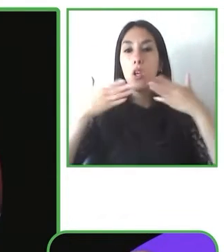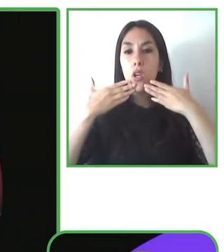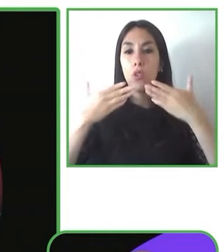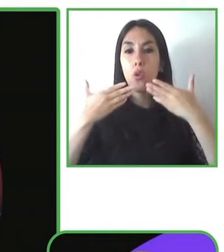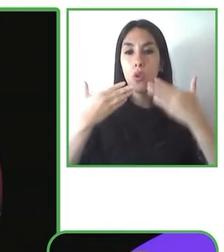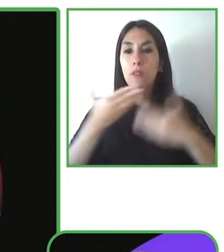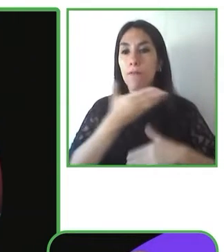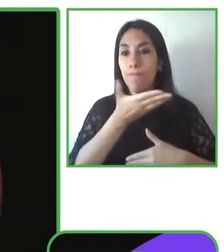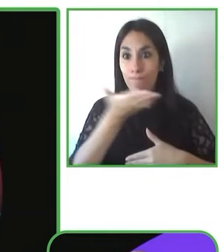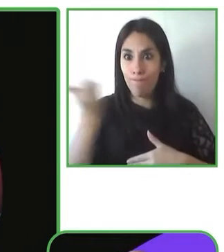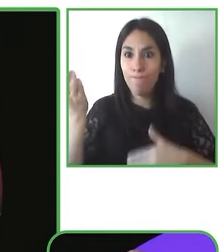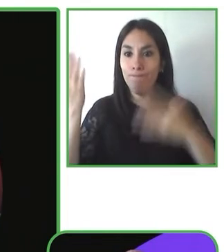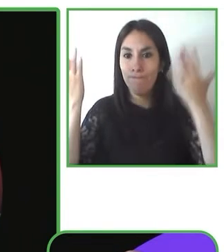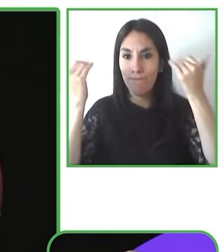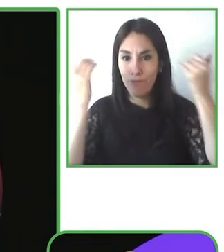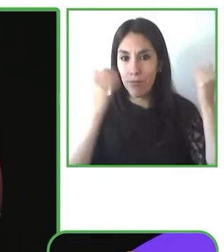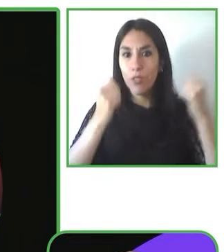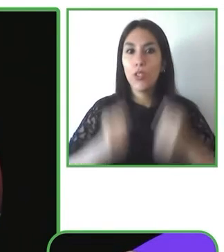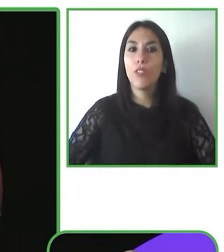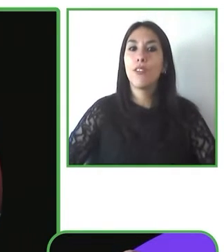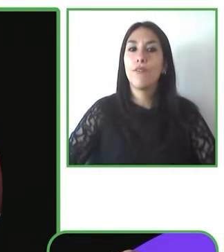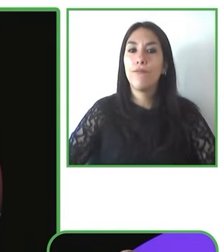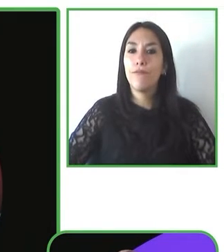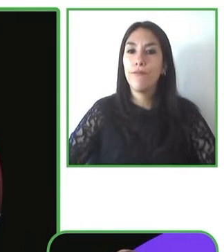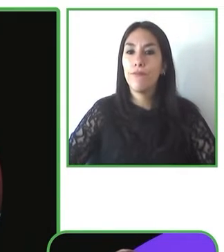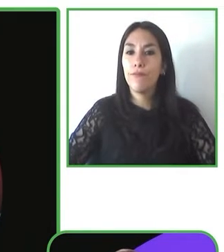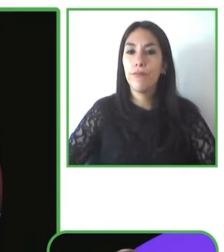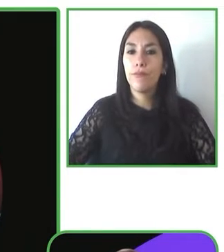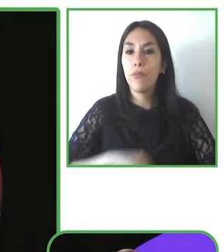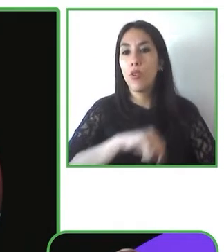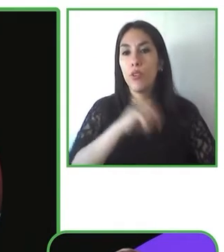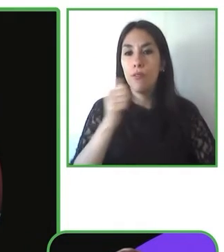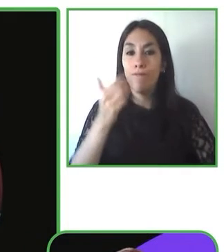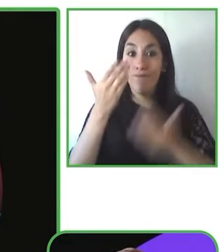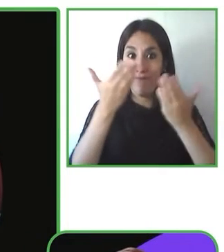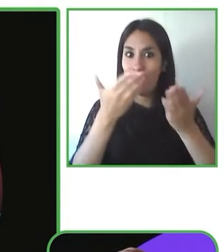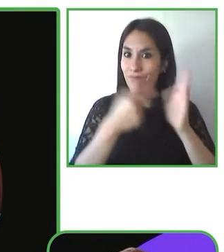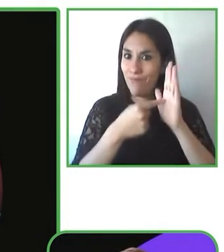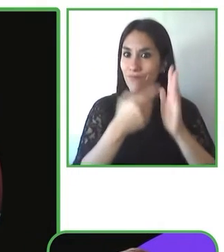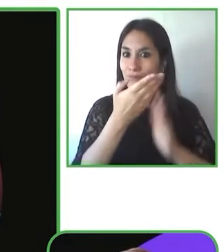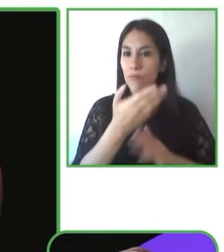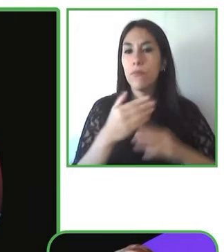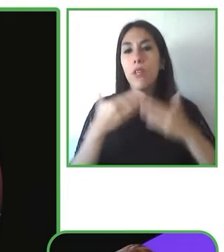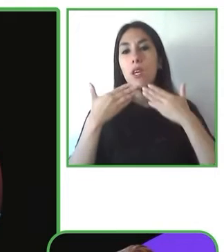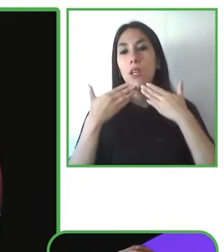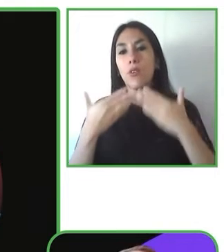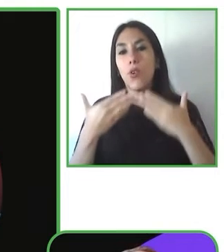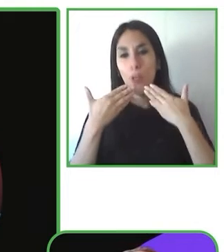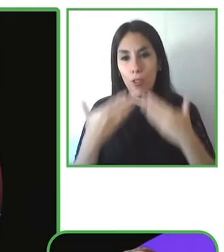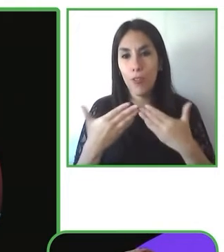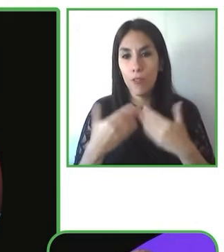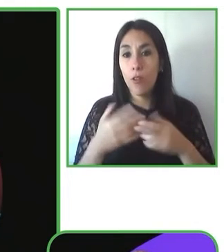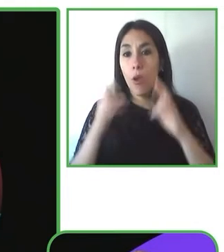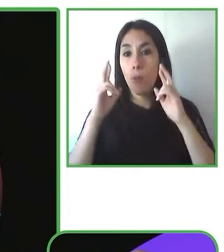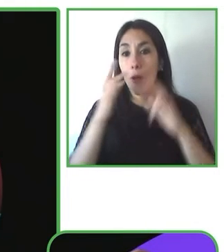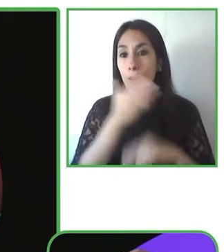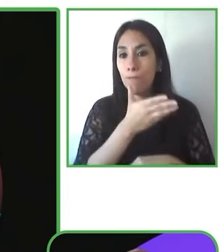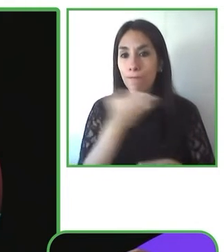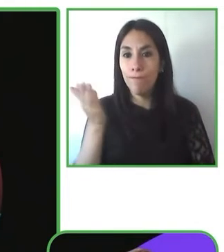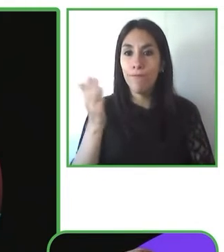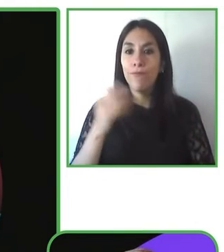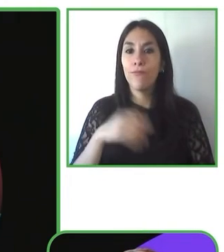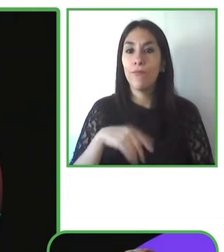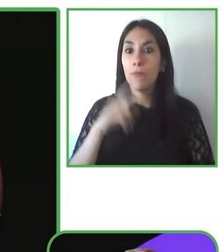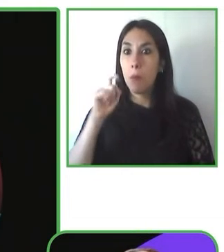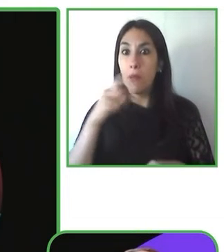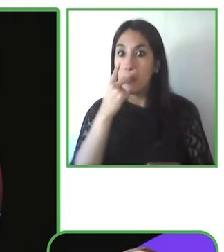Y vamos a la siguiente diapositiva. Gracias. Espero que hayan visto una de las, de todas las campañas